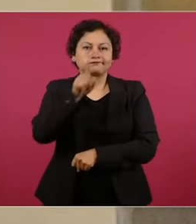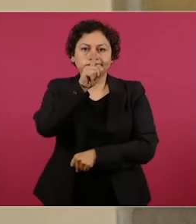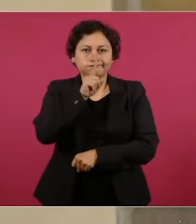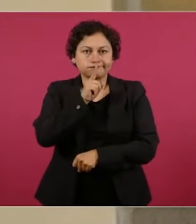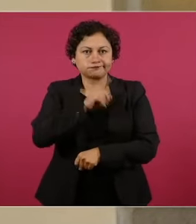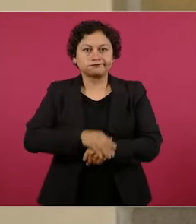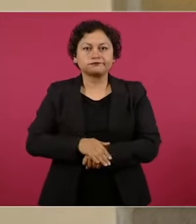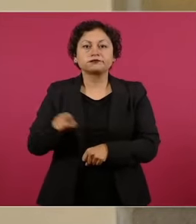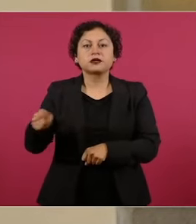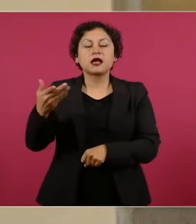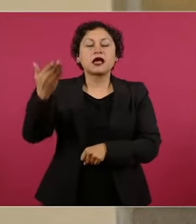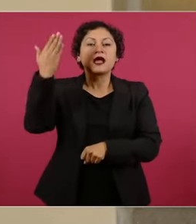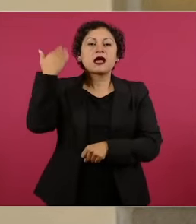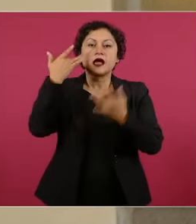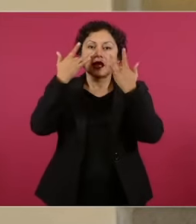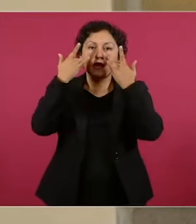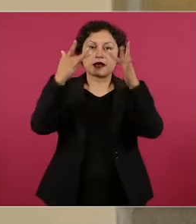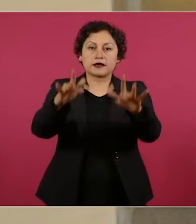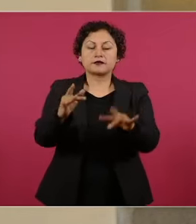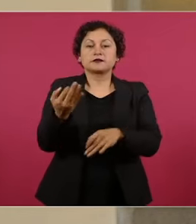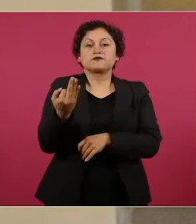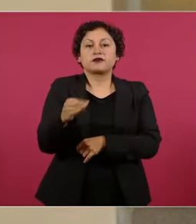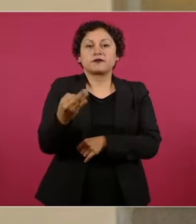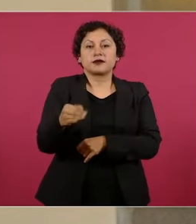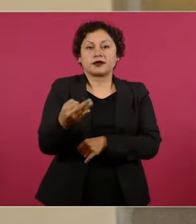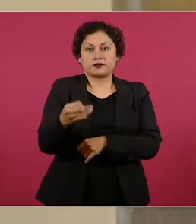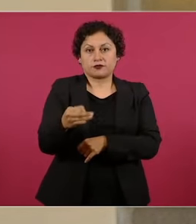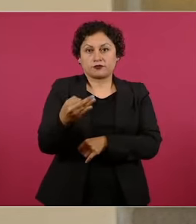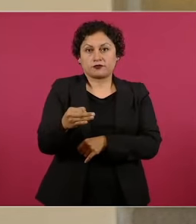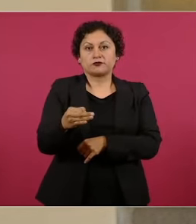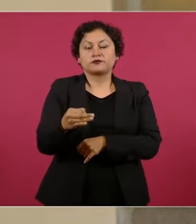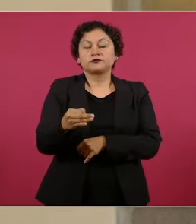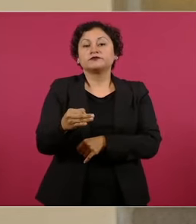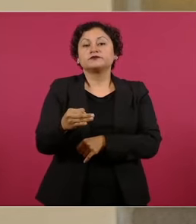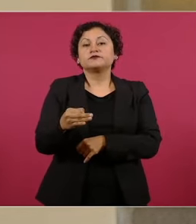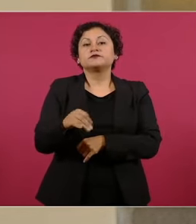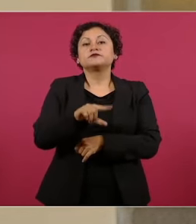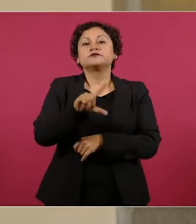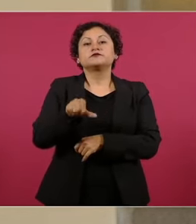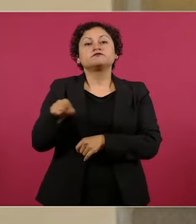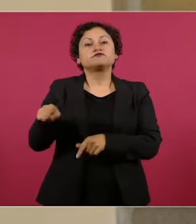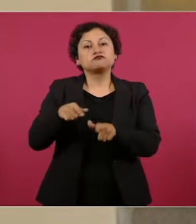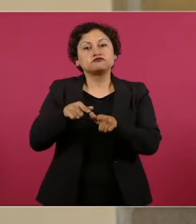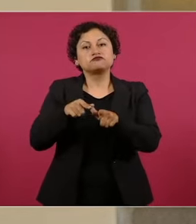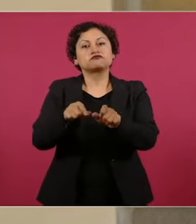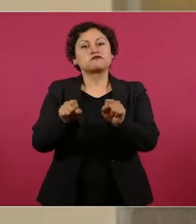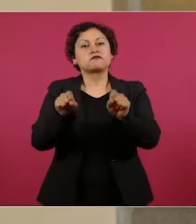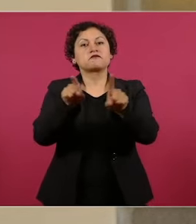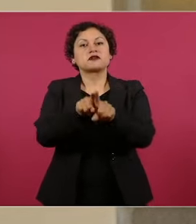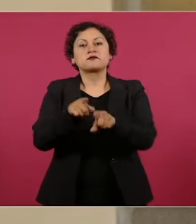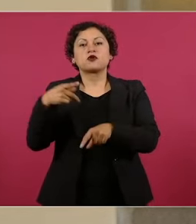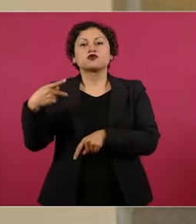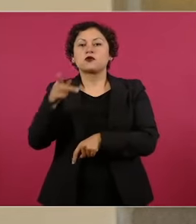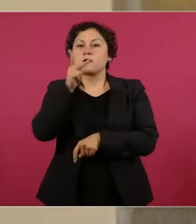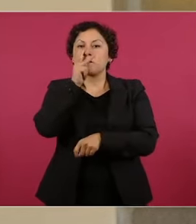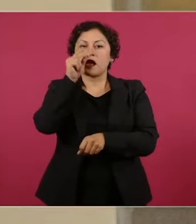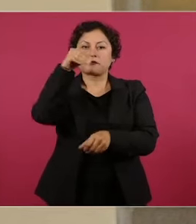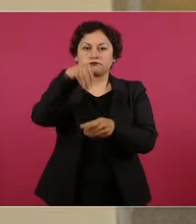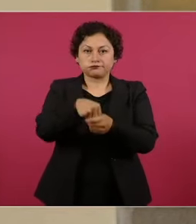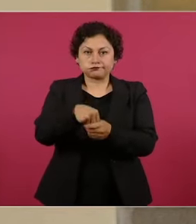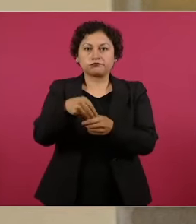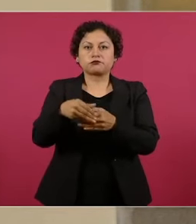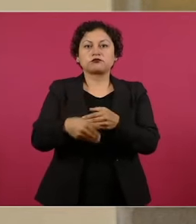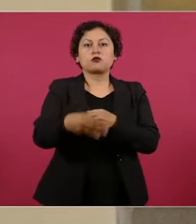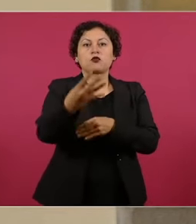Renunció a su cargo el 14 de febrero, sin embargo, continuó utilizando su cuenta de usuario y contraseña durante cuatro días